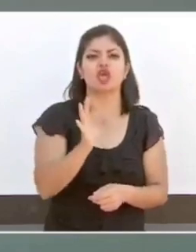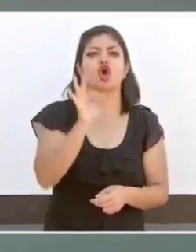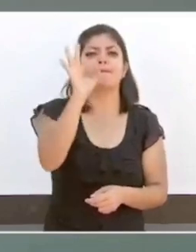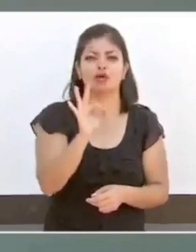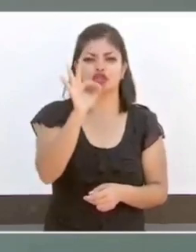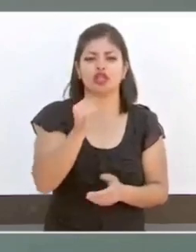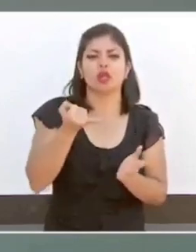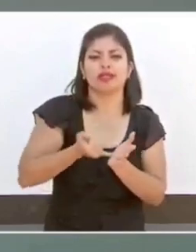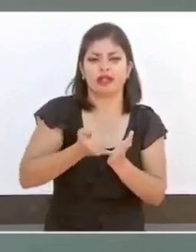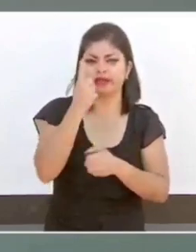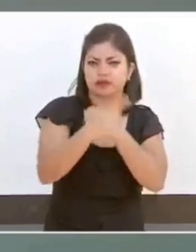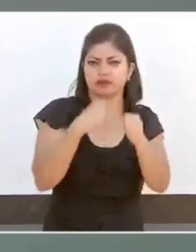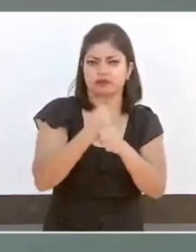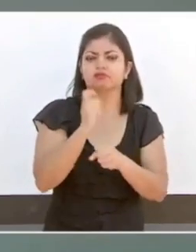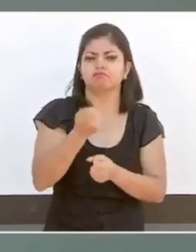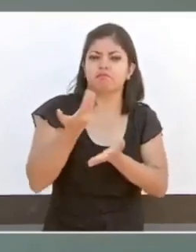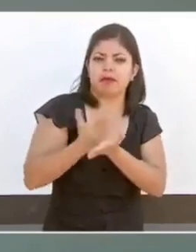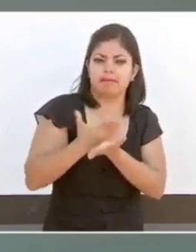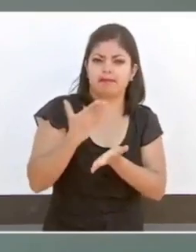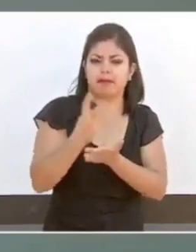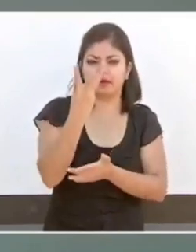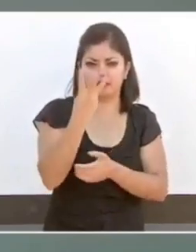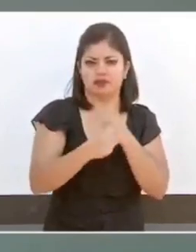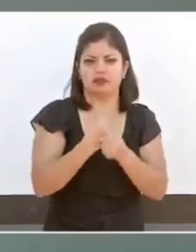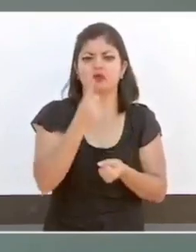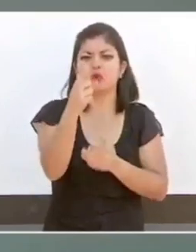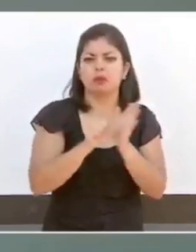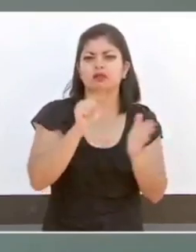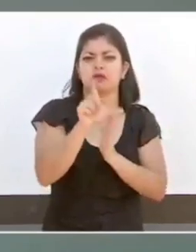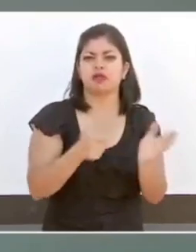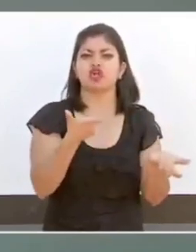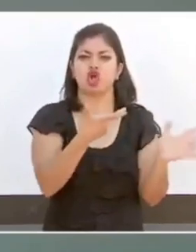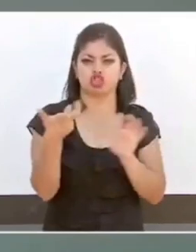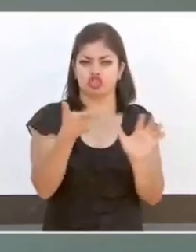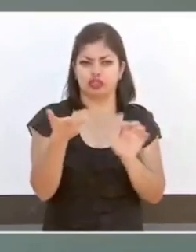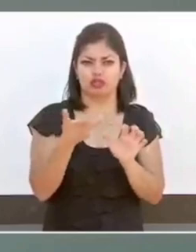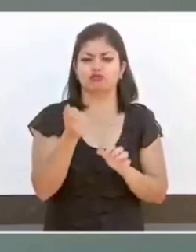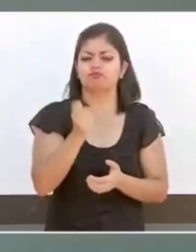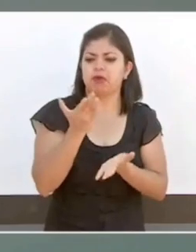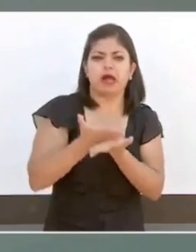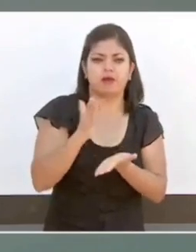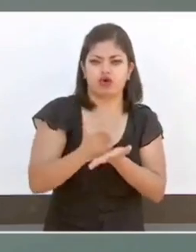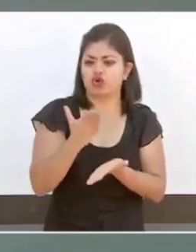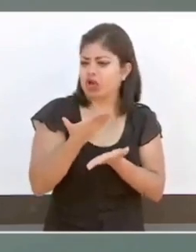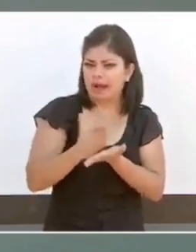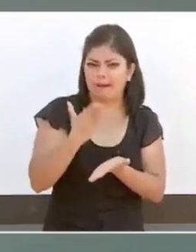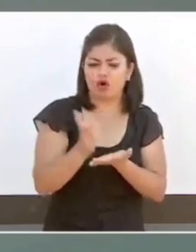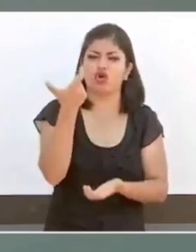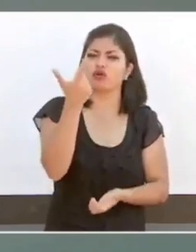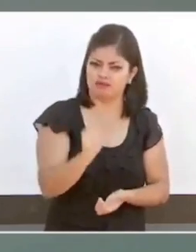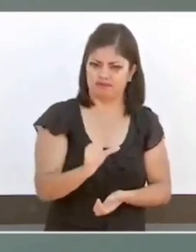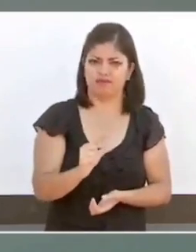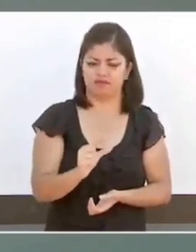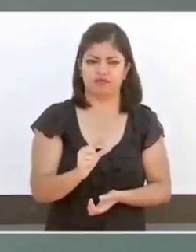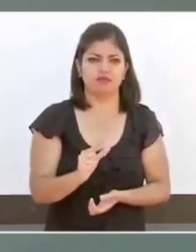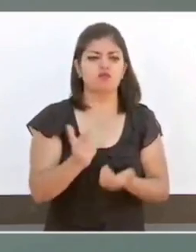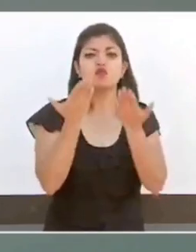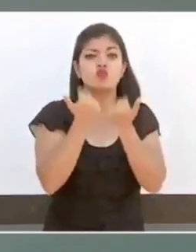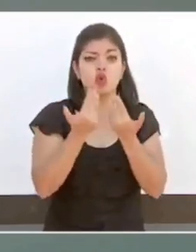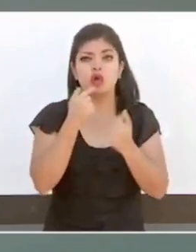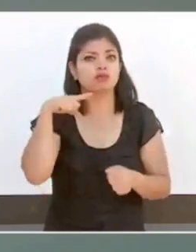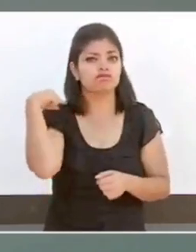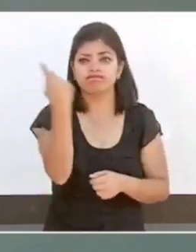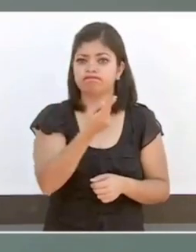pagar en tres años, a razón de 800 pesos mensuales, abonos de poca cantidad. No hay ningún banco